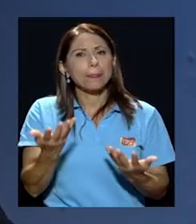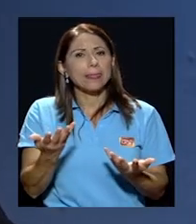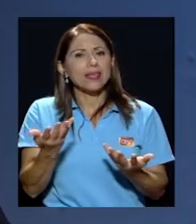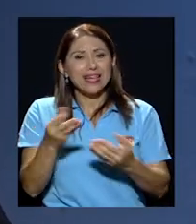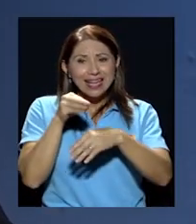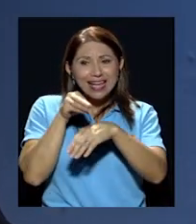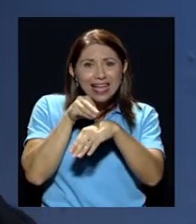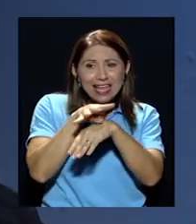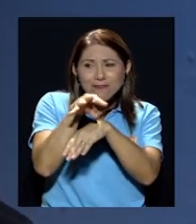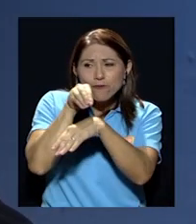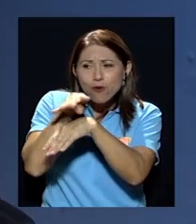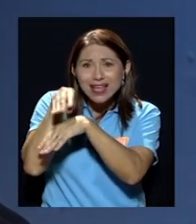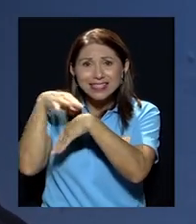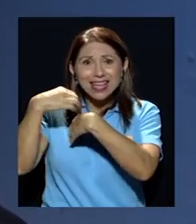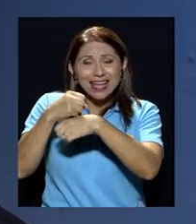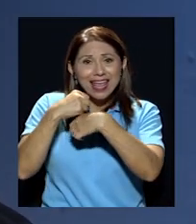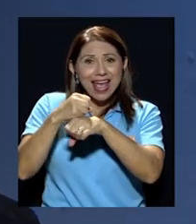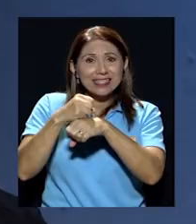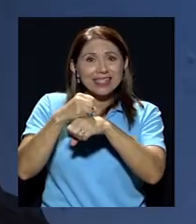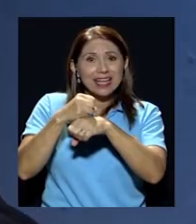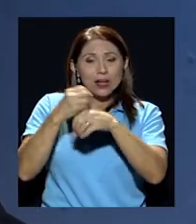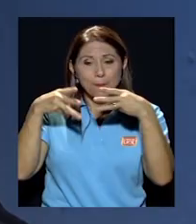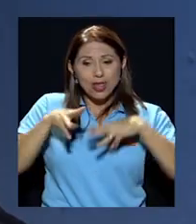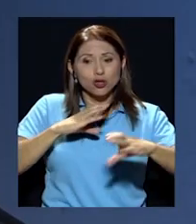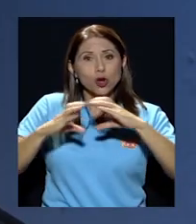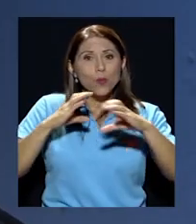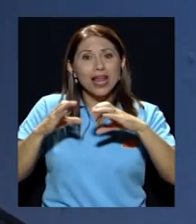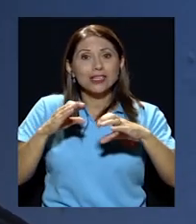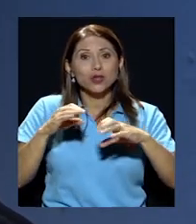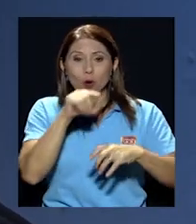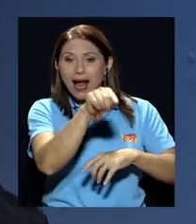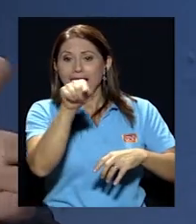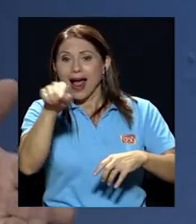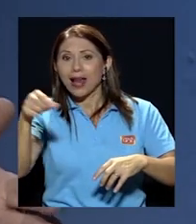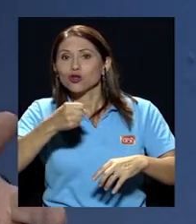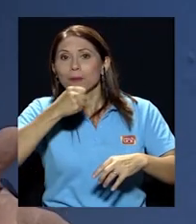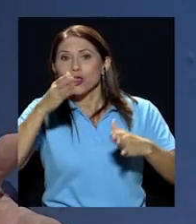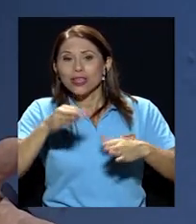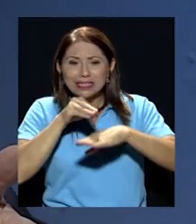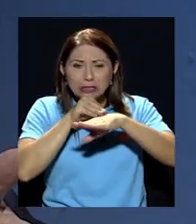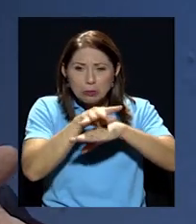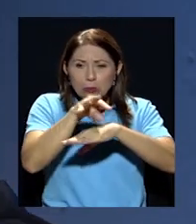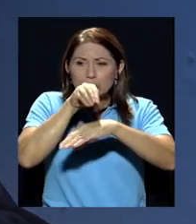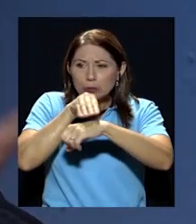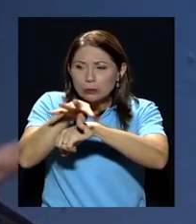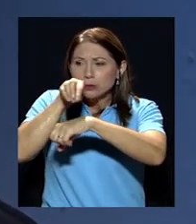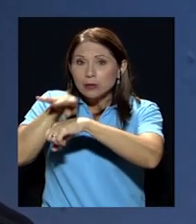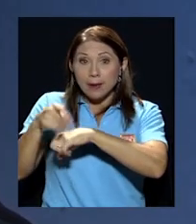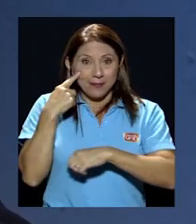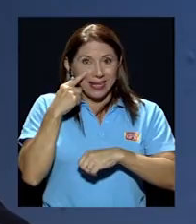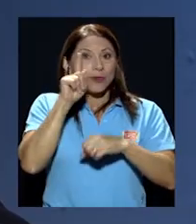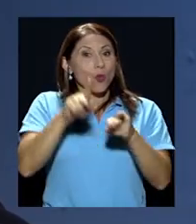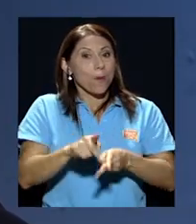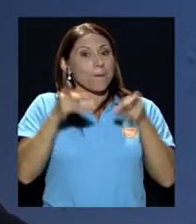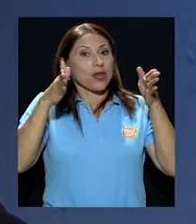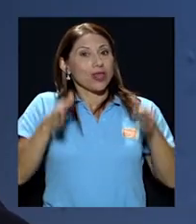influencia de los medios sobre los periodistas sobre los mire un periodista de la nación que ahí sí me